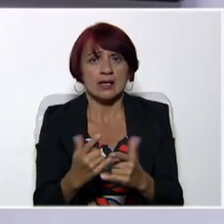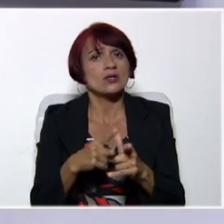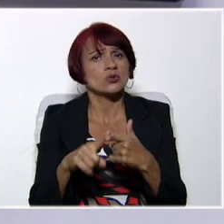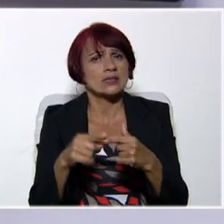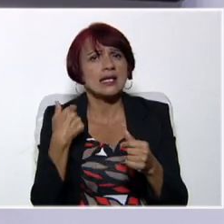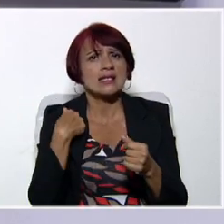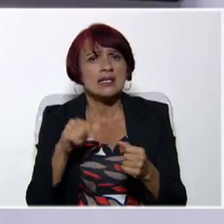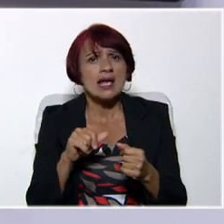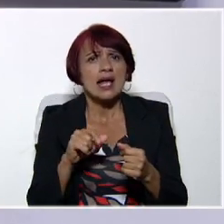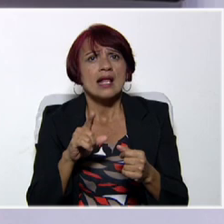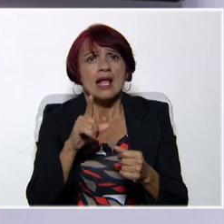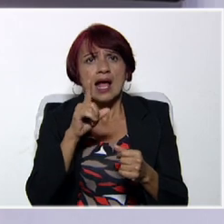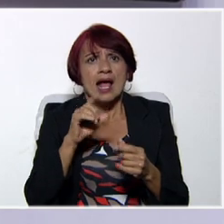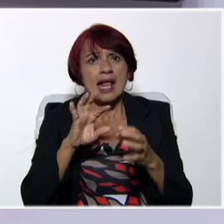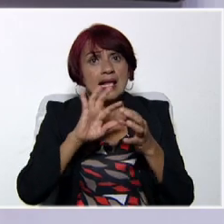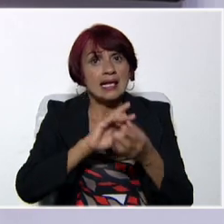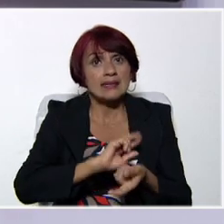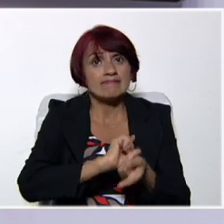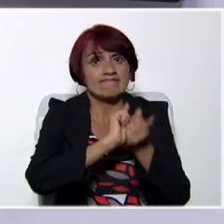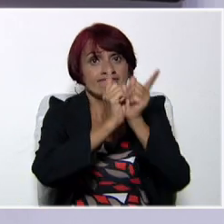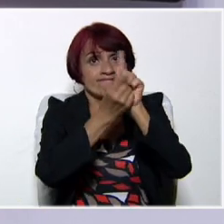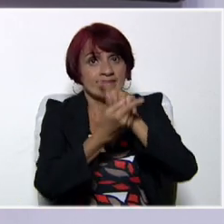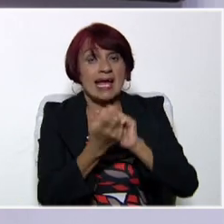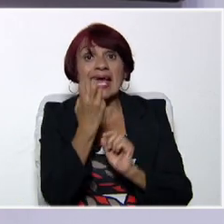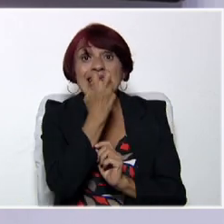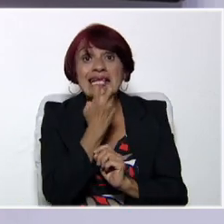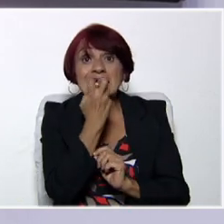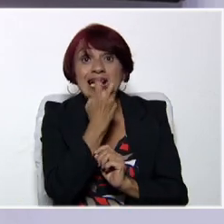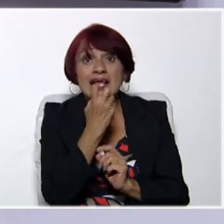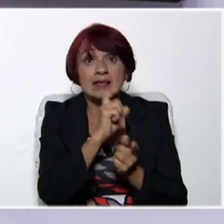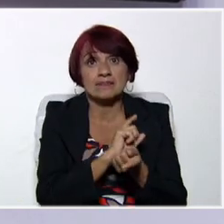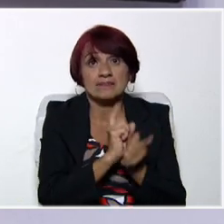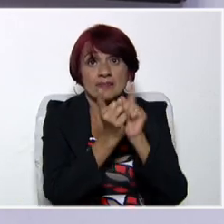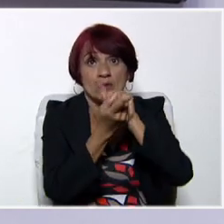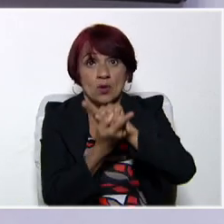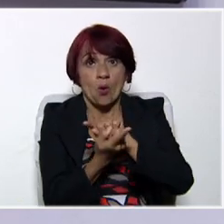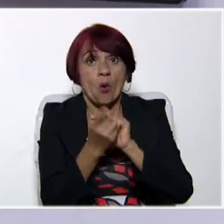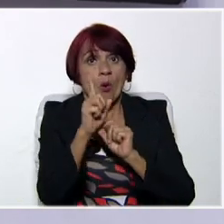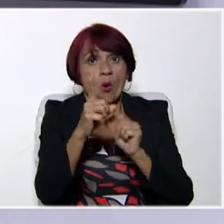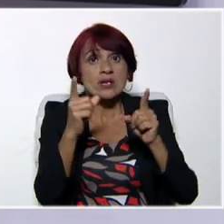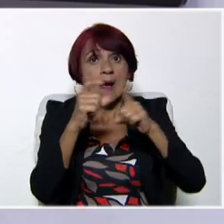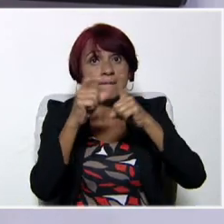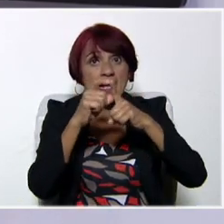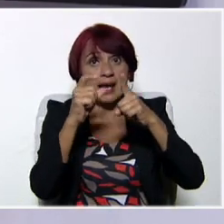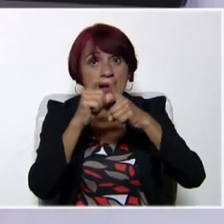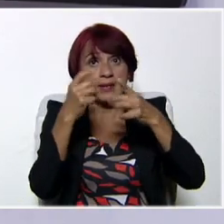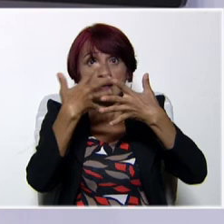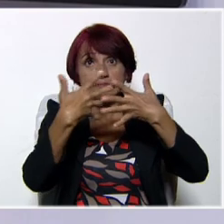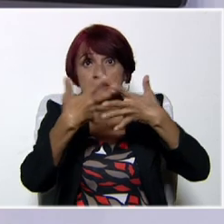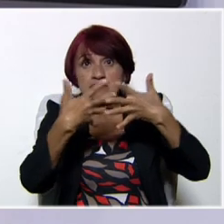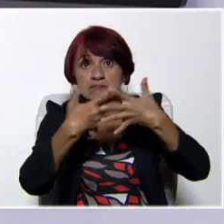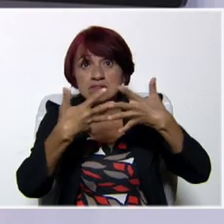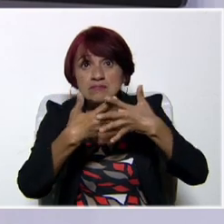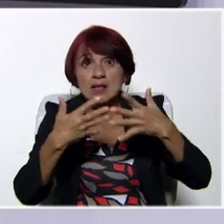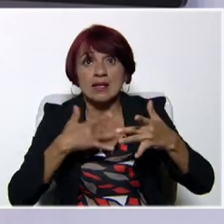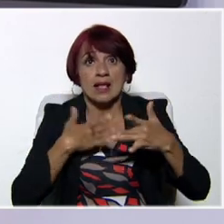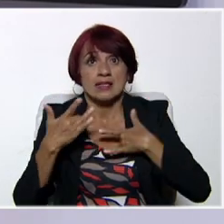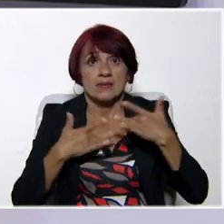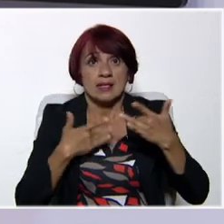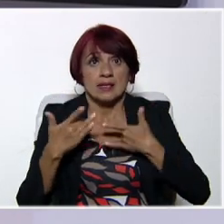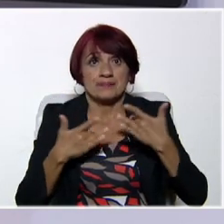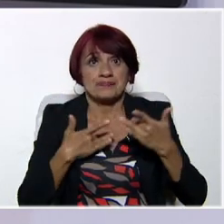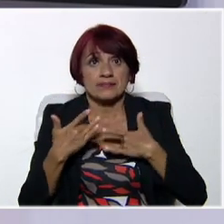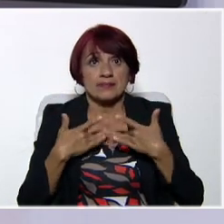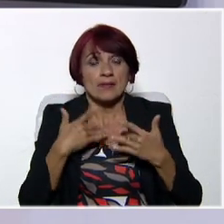Recuerden que en la traducción el traductor les dice unas siglas que no son pendientes con eso porque tenemos actividades con esto.